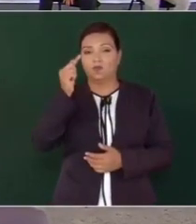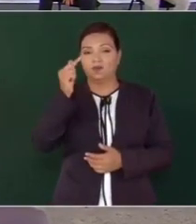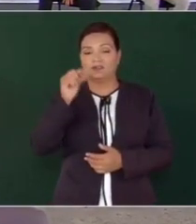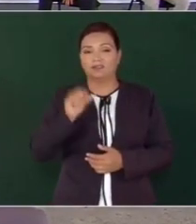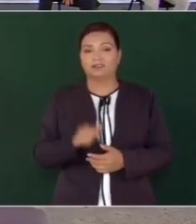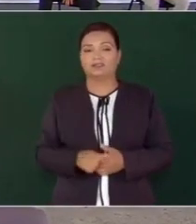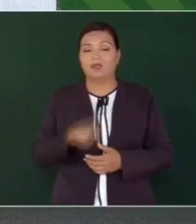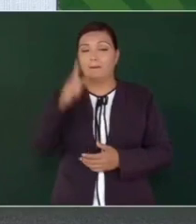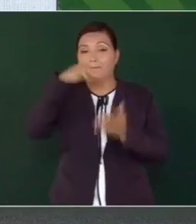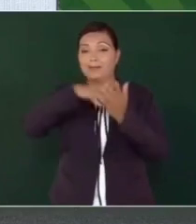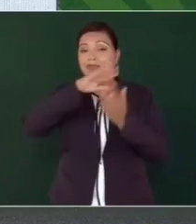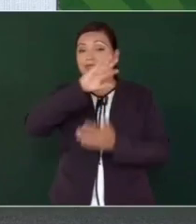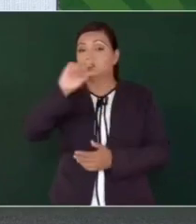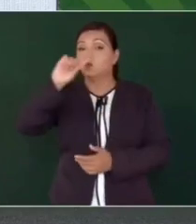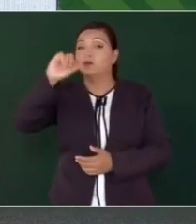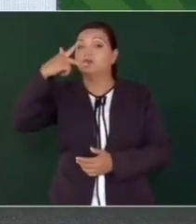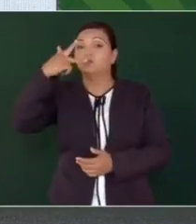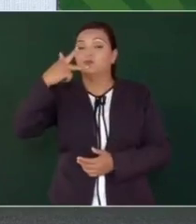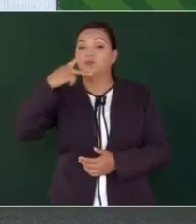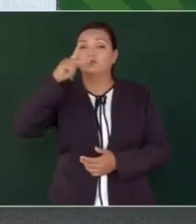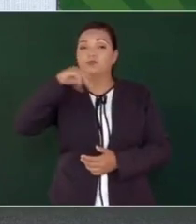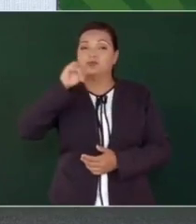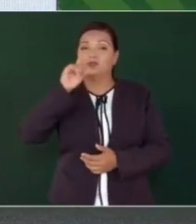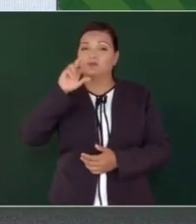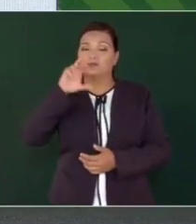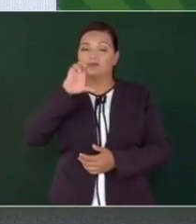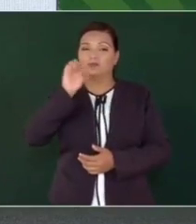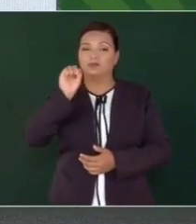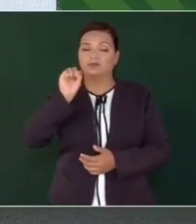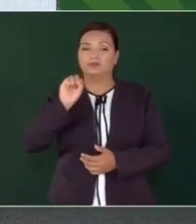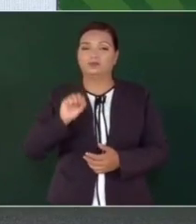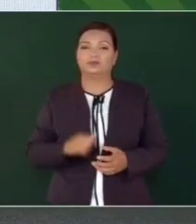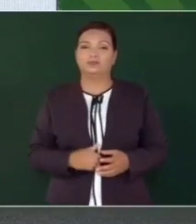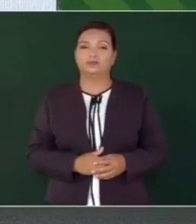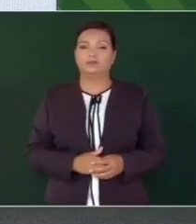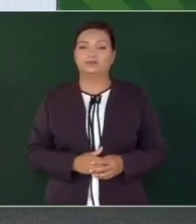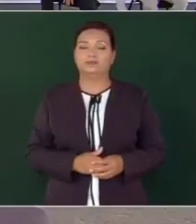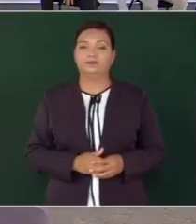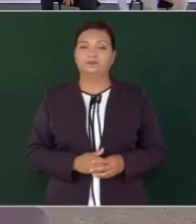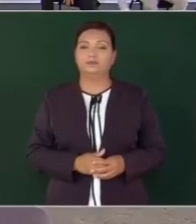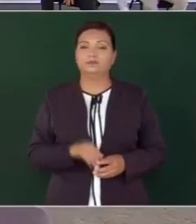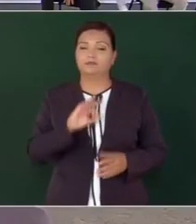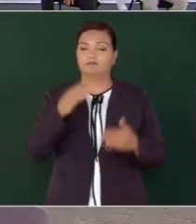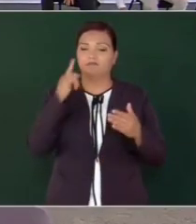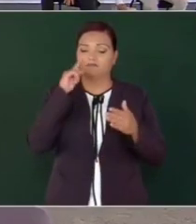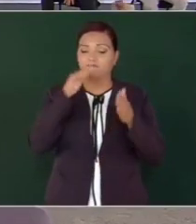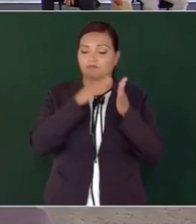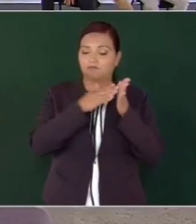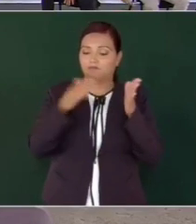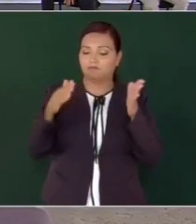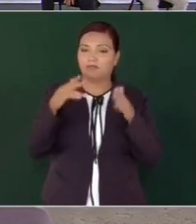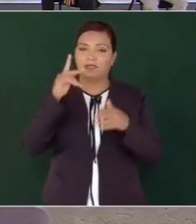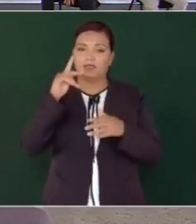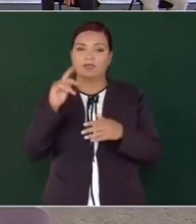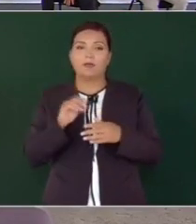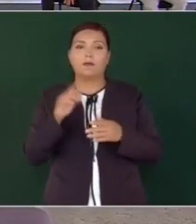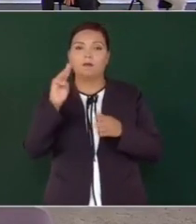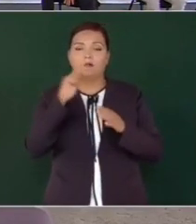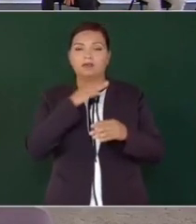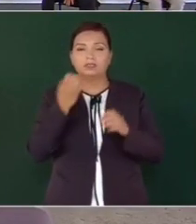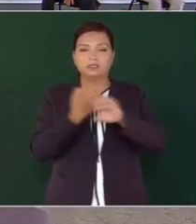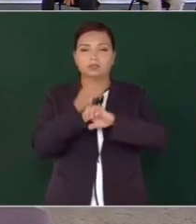mil quinientos cuarenta y ocho kilómetros, que ya comprende Tabasco, Chiapas,